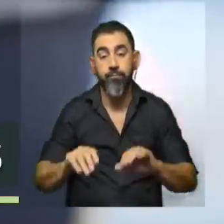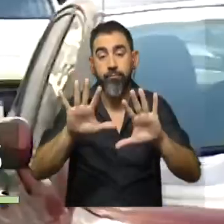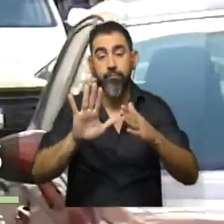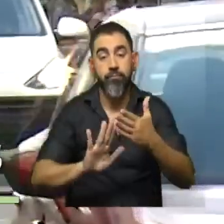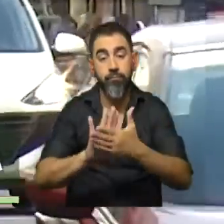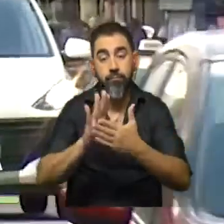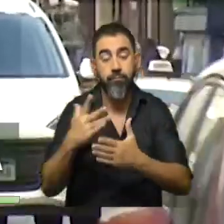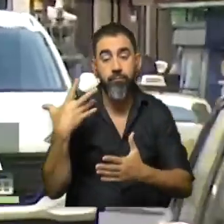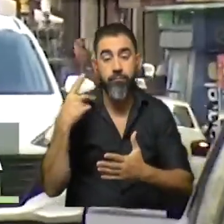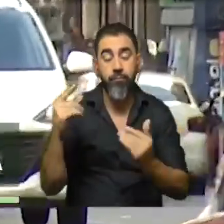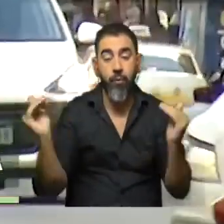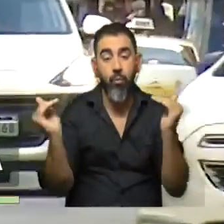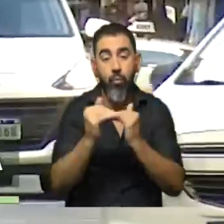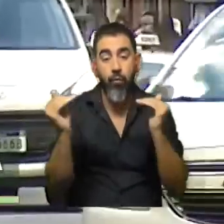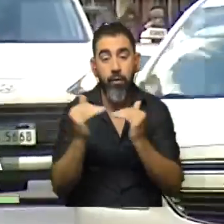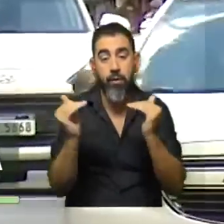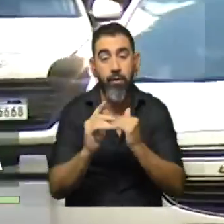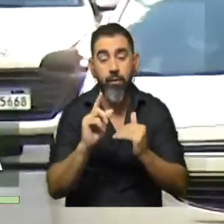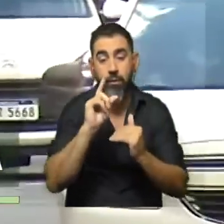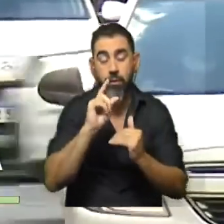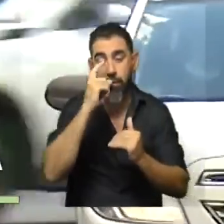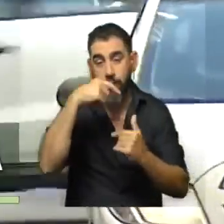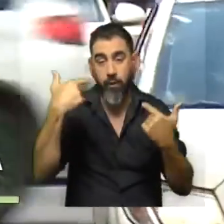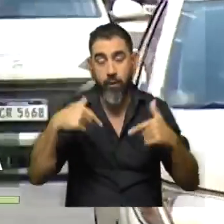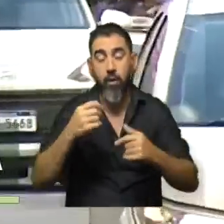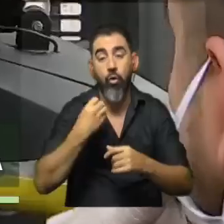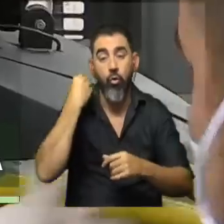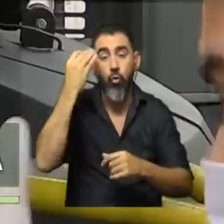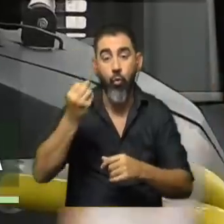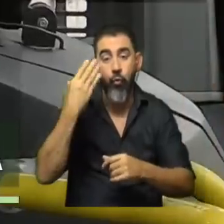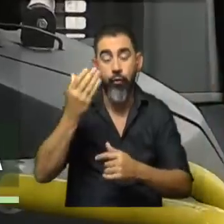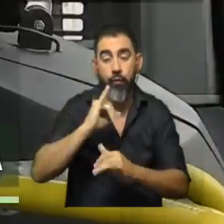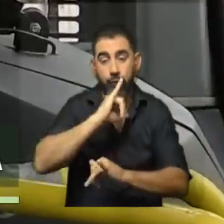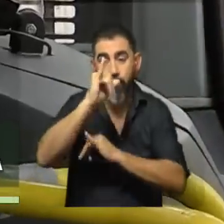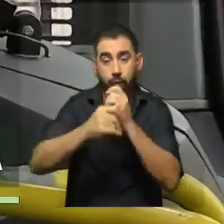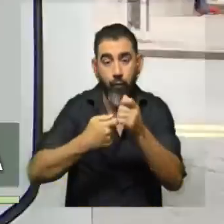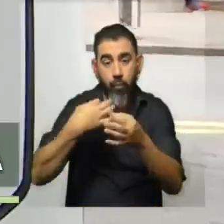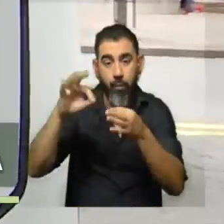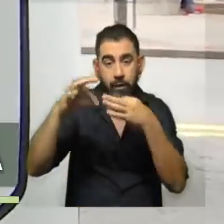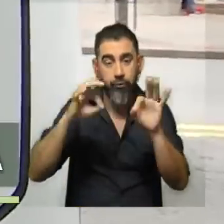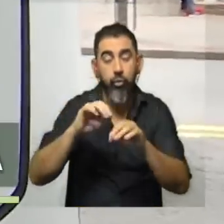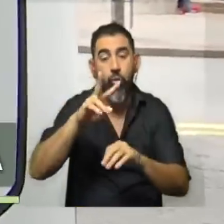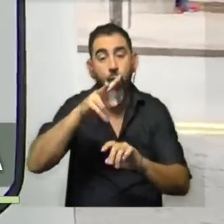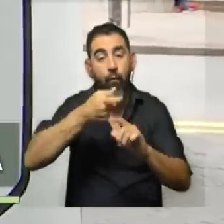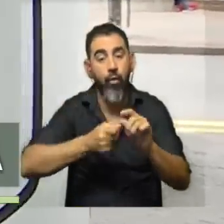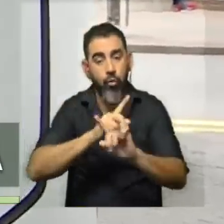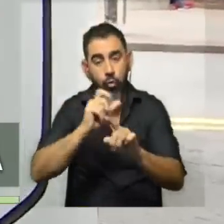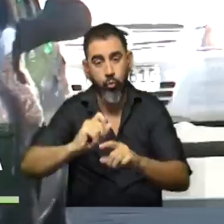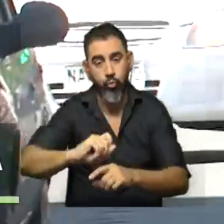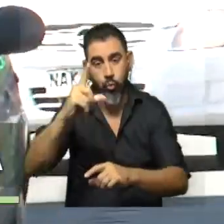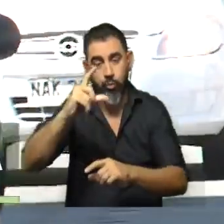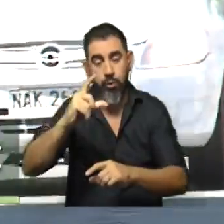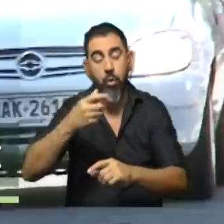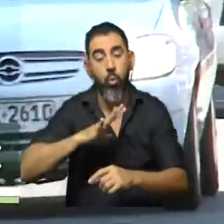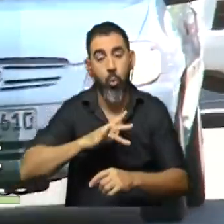mañana el director de movilidad, Pablo Intamuzu, brinde una conferencia de prensa para aportar más detalles. Hay dos boletos que no subirán. Será